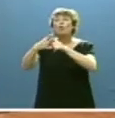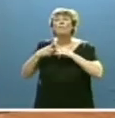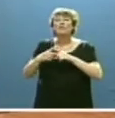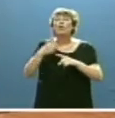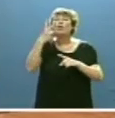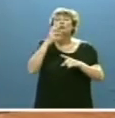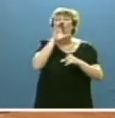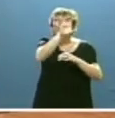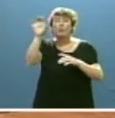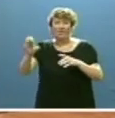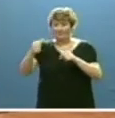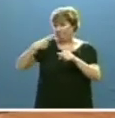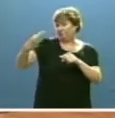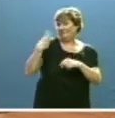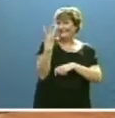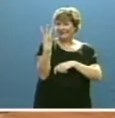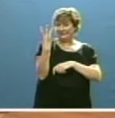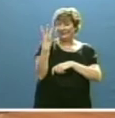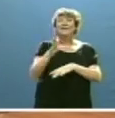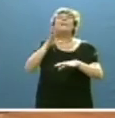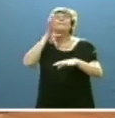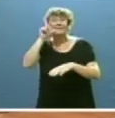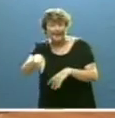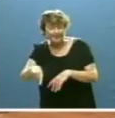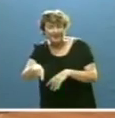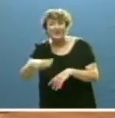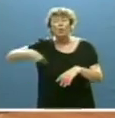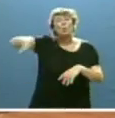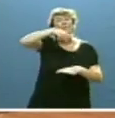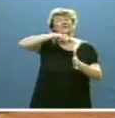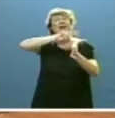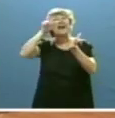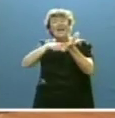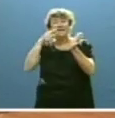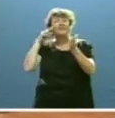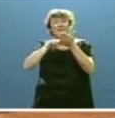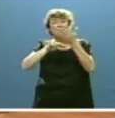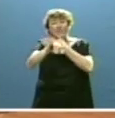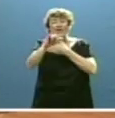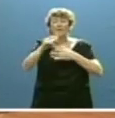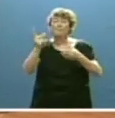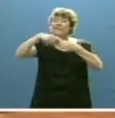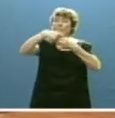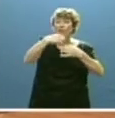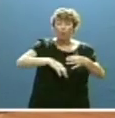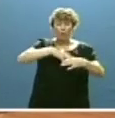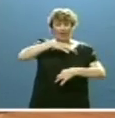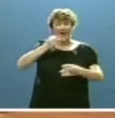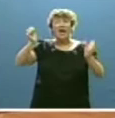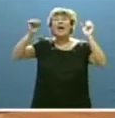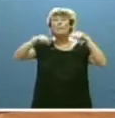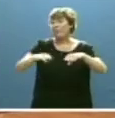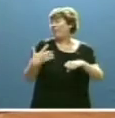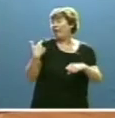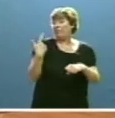comunidades. Por su parte, nuestra Ley de Transparencia y Participación Ciudadana, aprobada hace